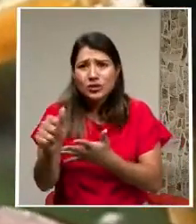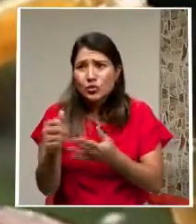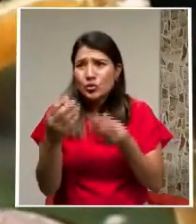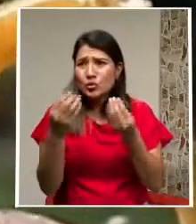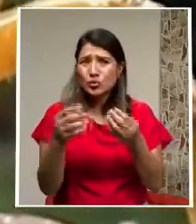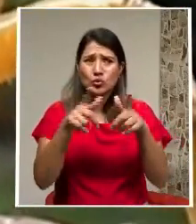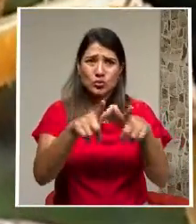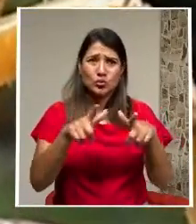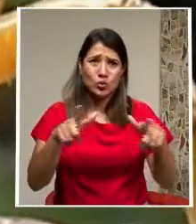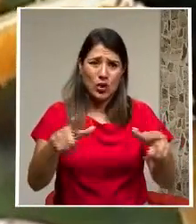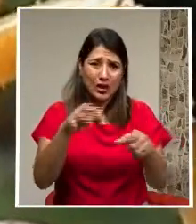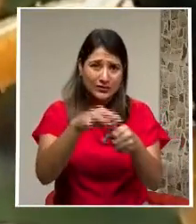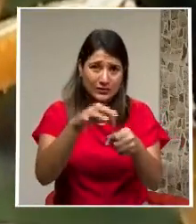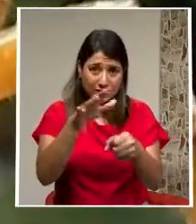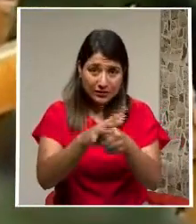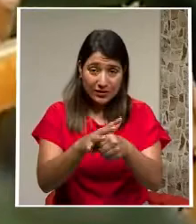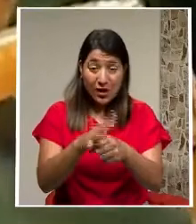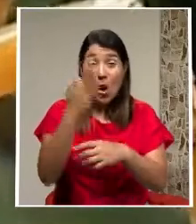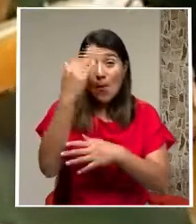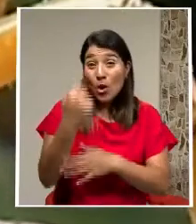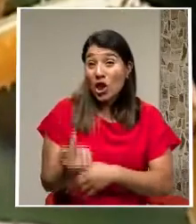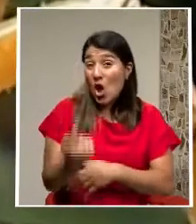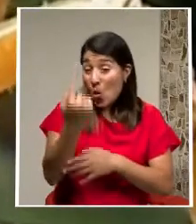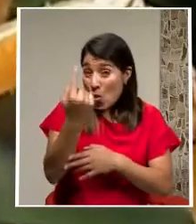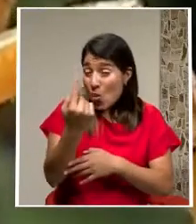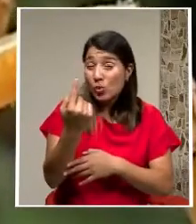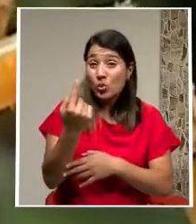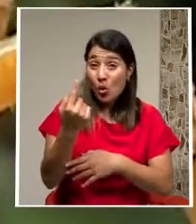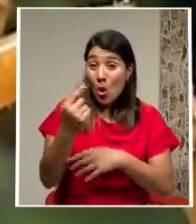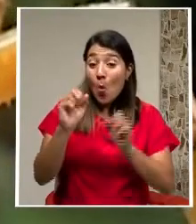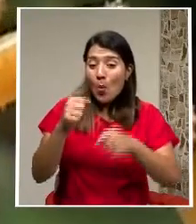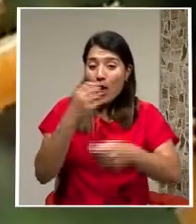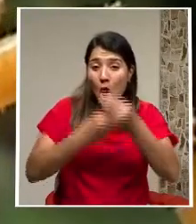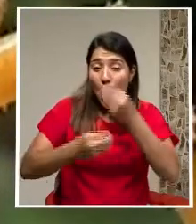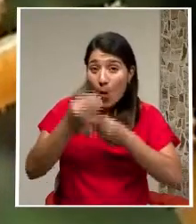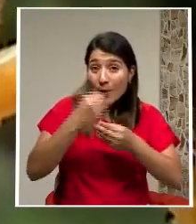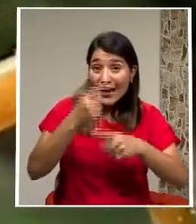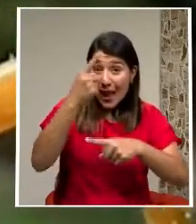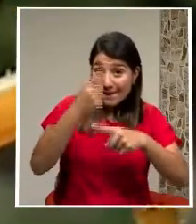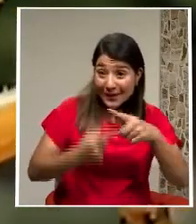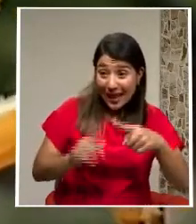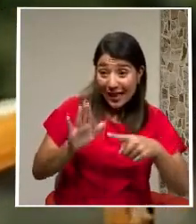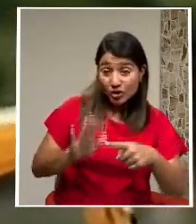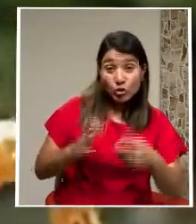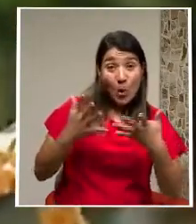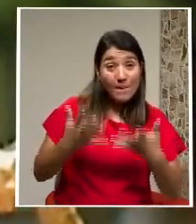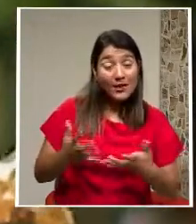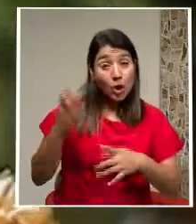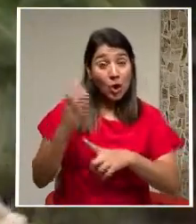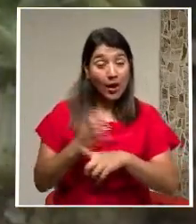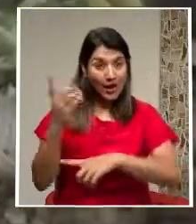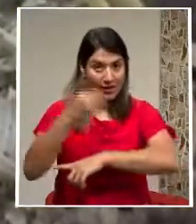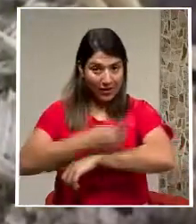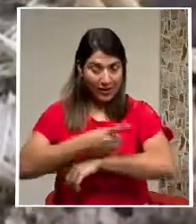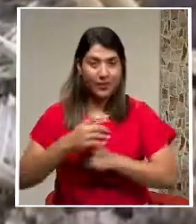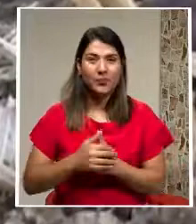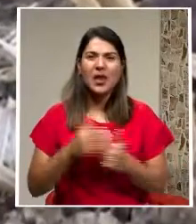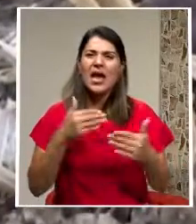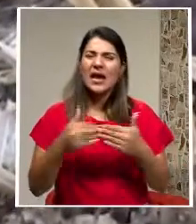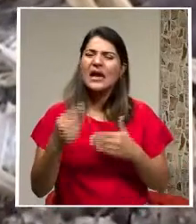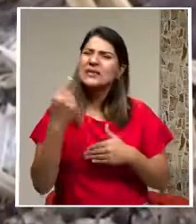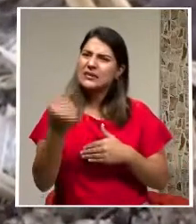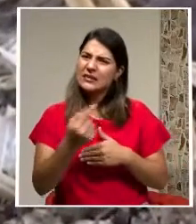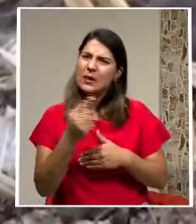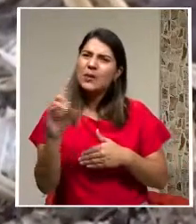enteros De cultivos Ya que un solo saltamonte Puede comer La mitad De su peso corporal Por día Generalmente Se